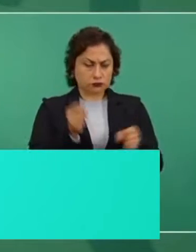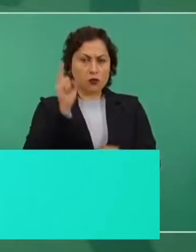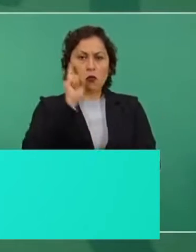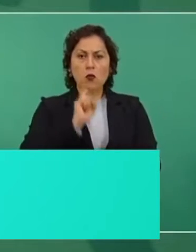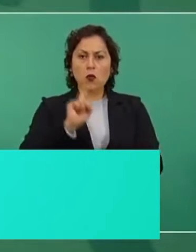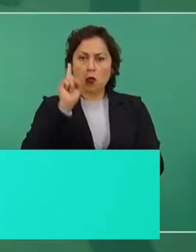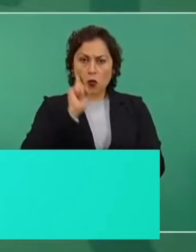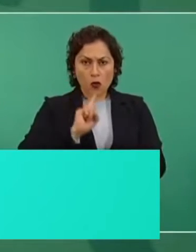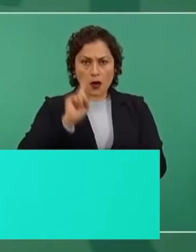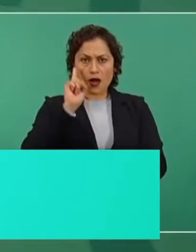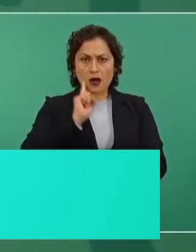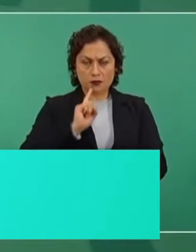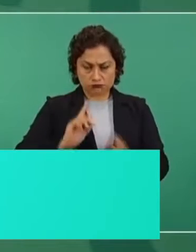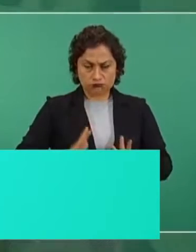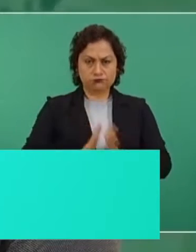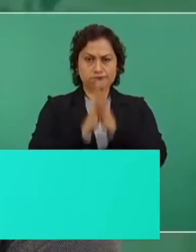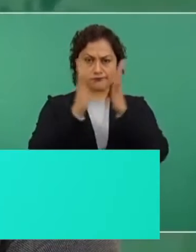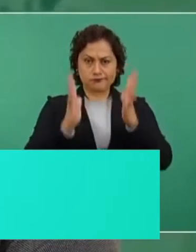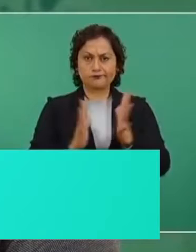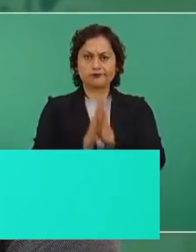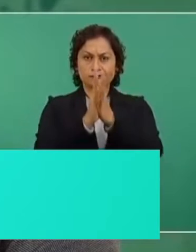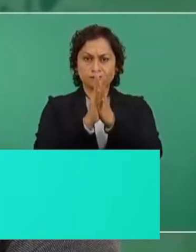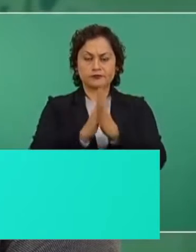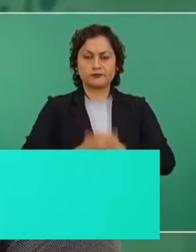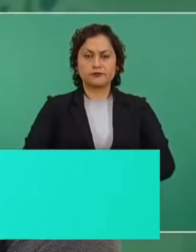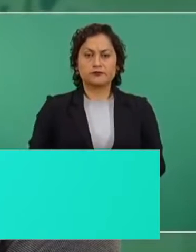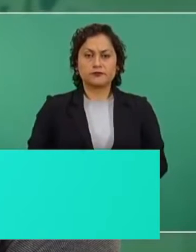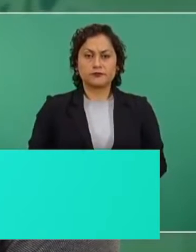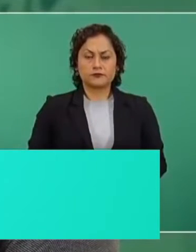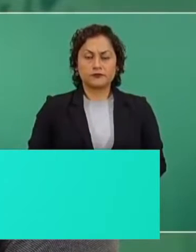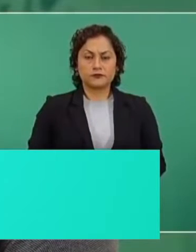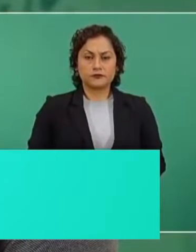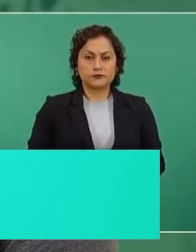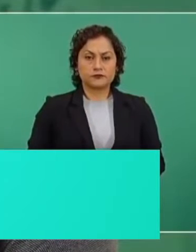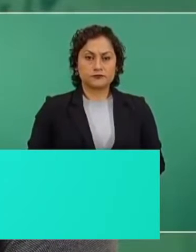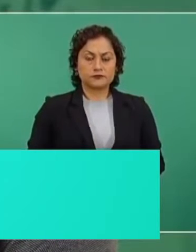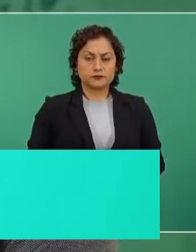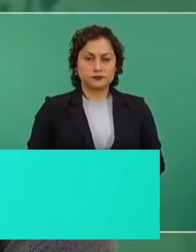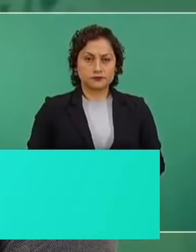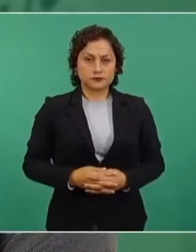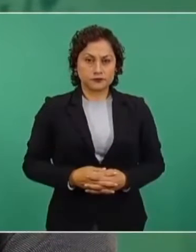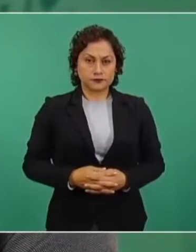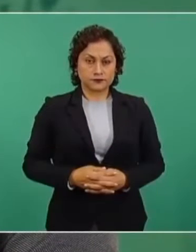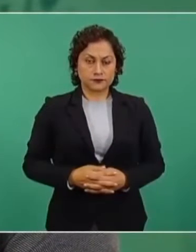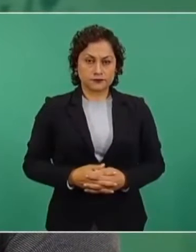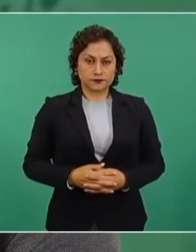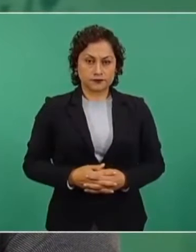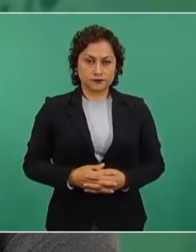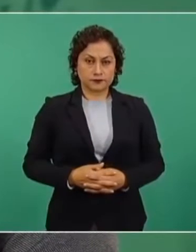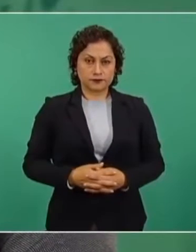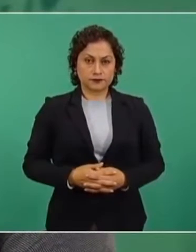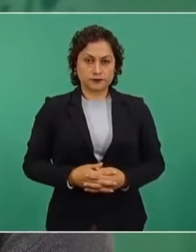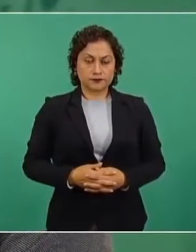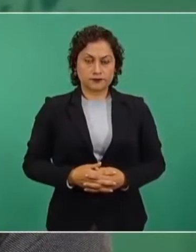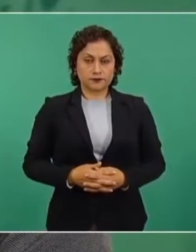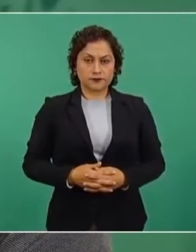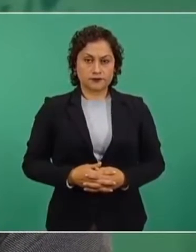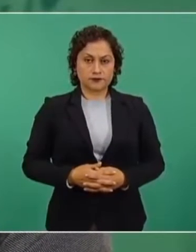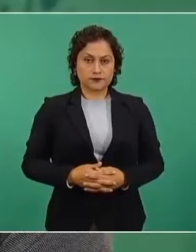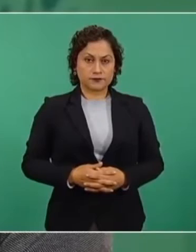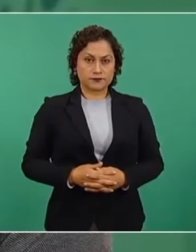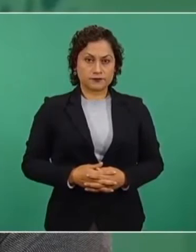se lleve a cabo